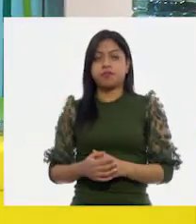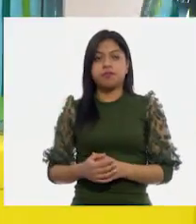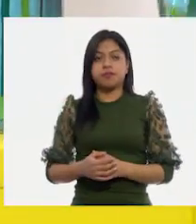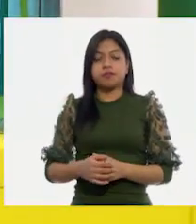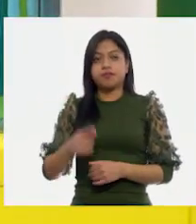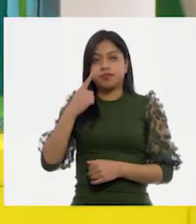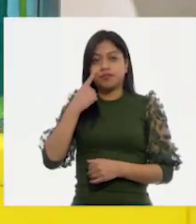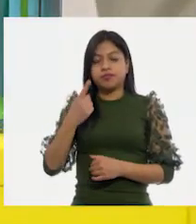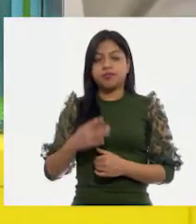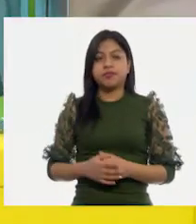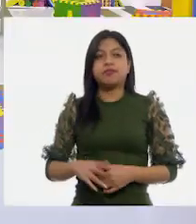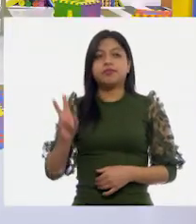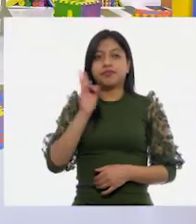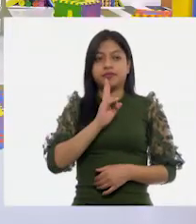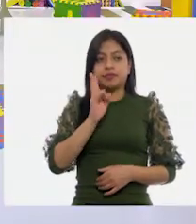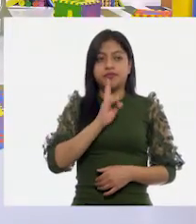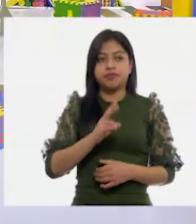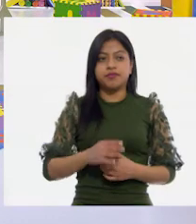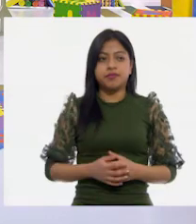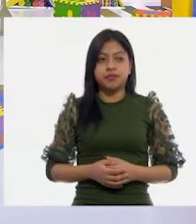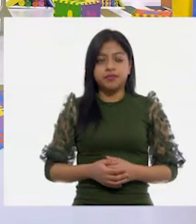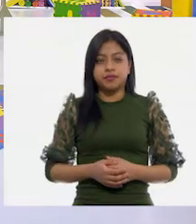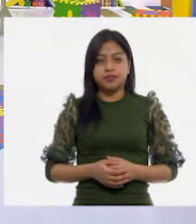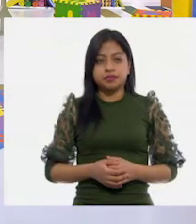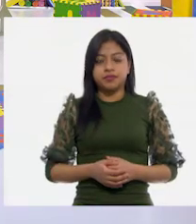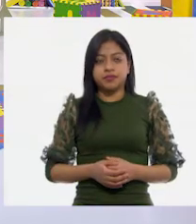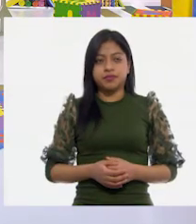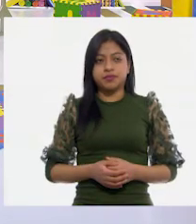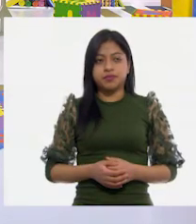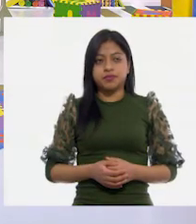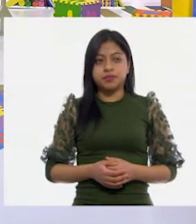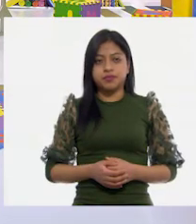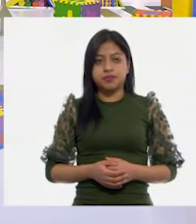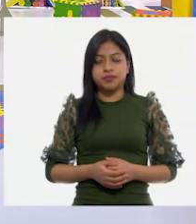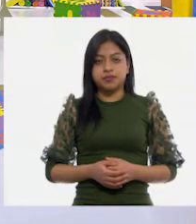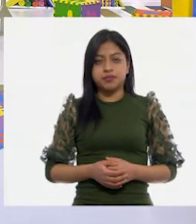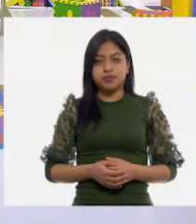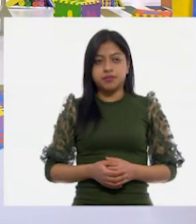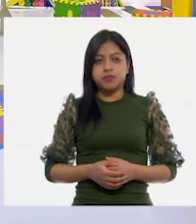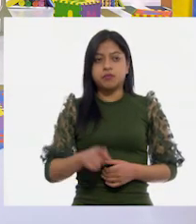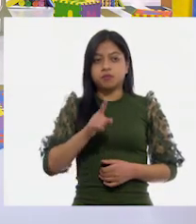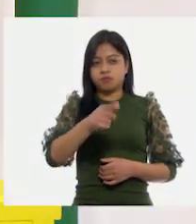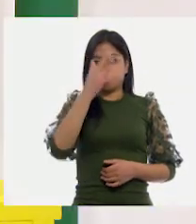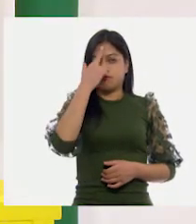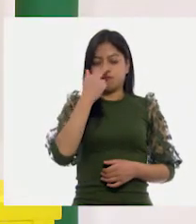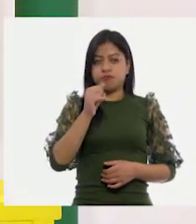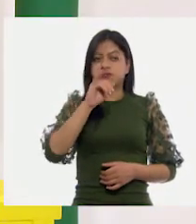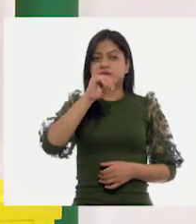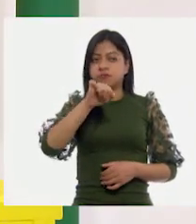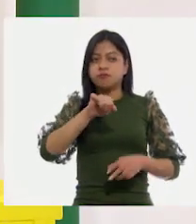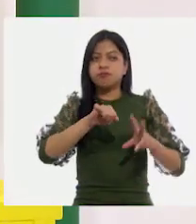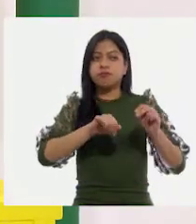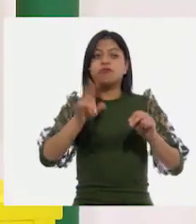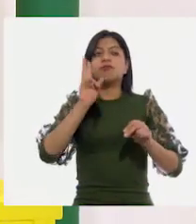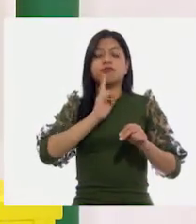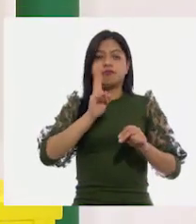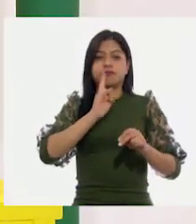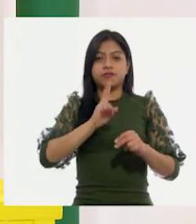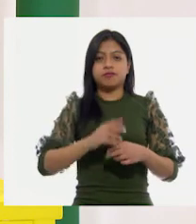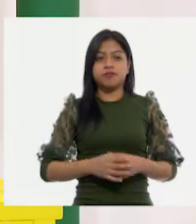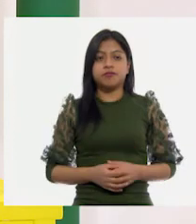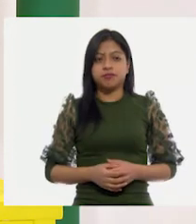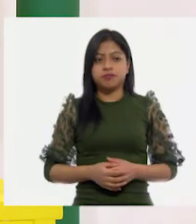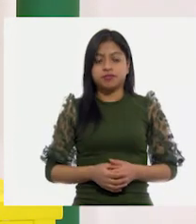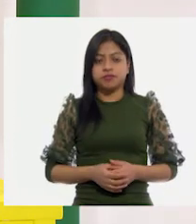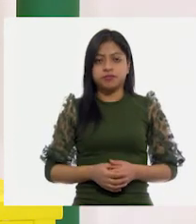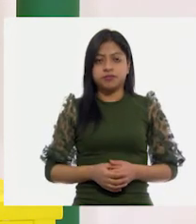comprobarlo. Lo vamos a vaciar. Y vamos a ver si tiene razón. Vamos a